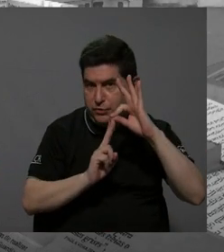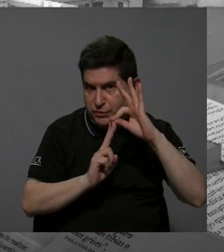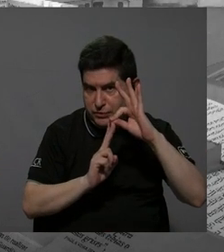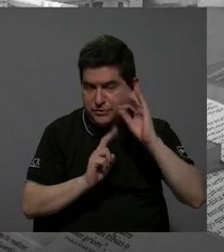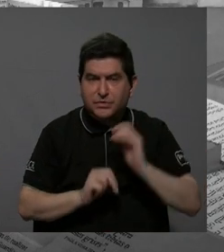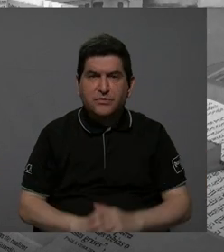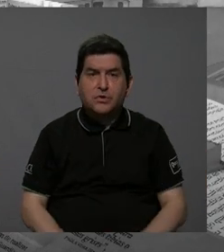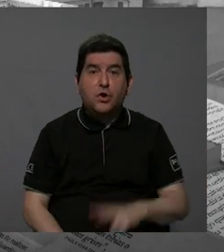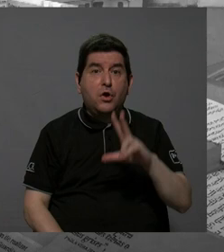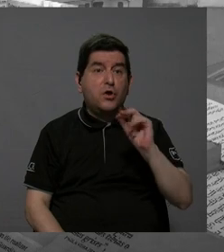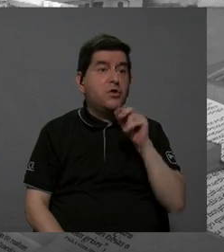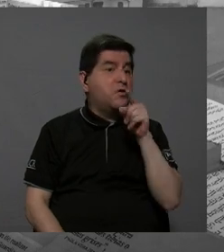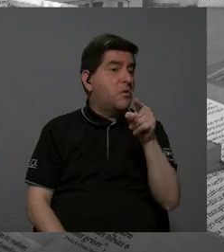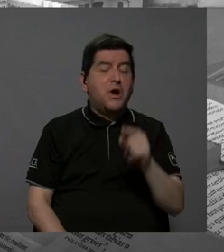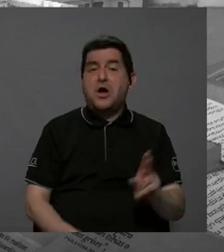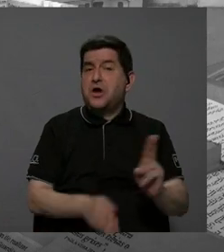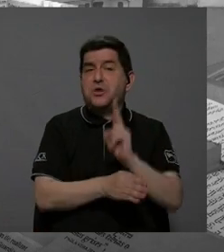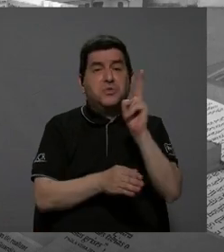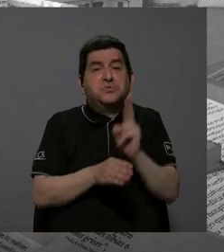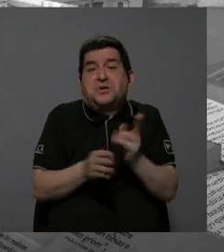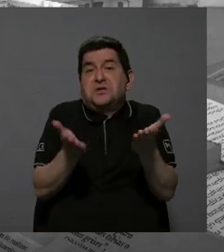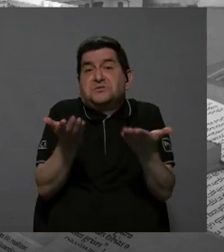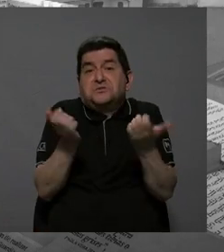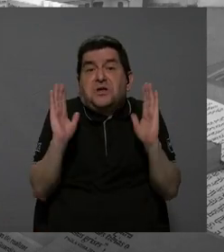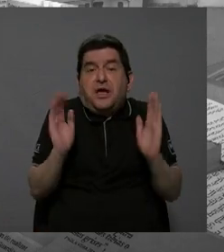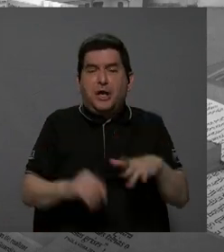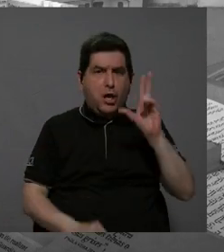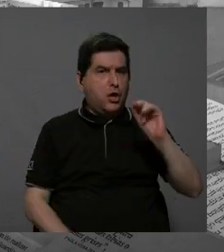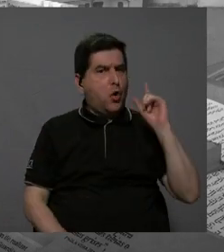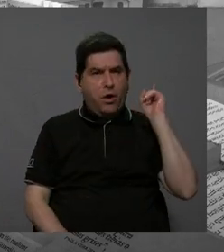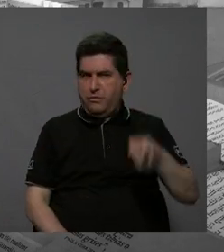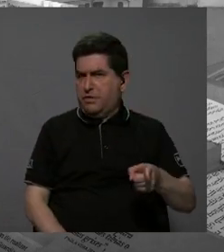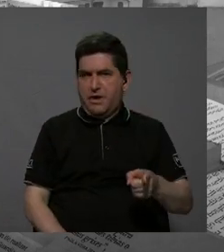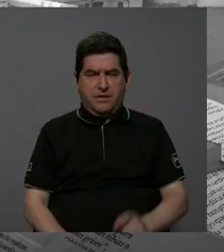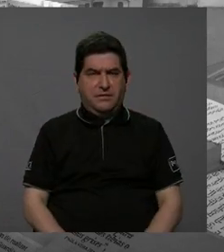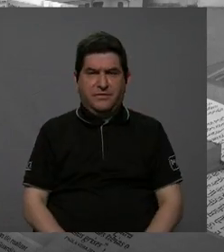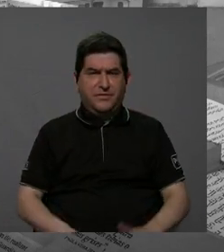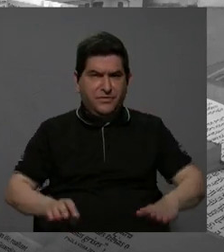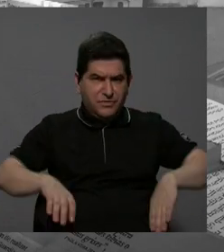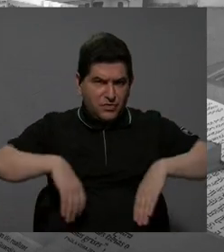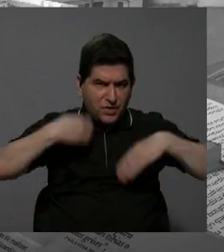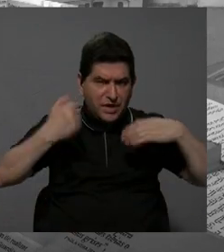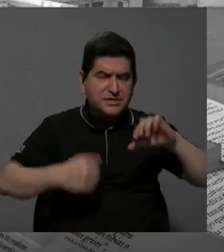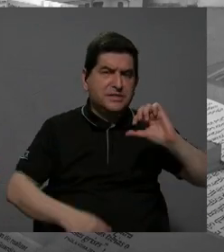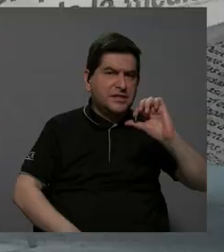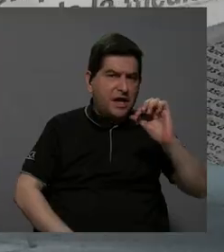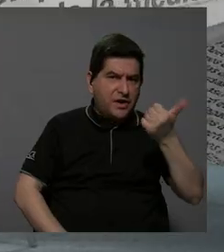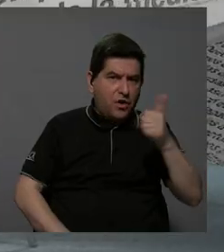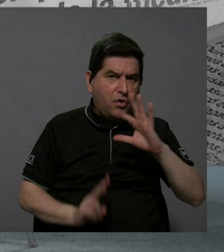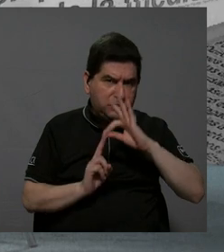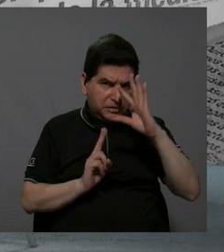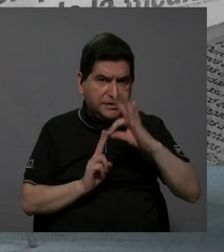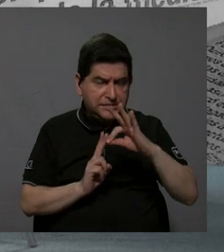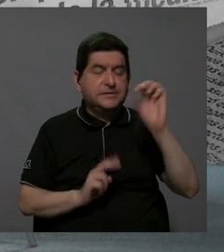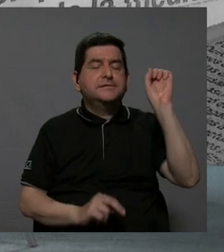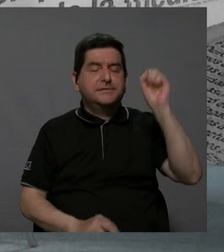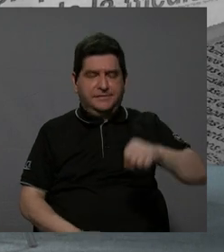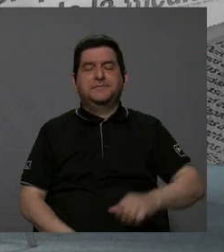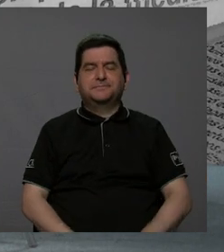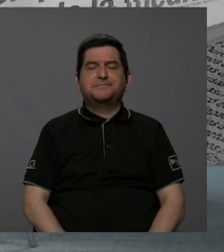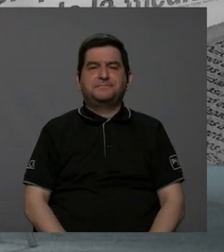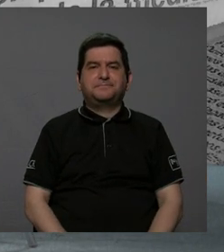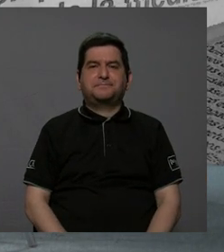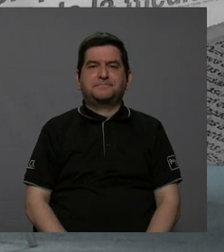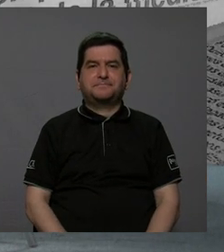de no pasar por ahí si lo decide. No es obligatorio. Tiene que tener redondancia. Alternas. Exacto.